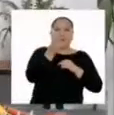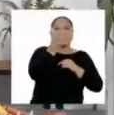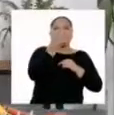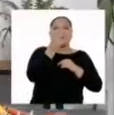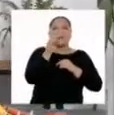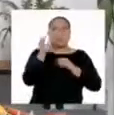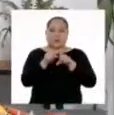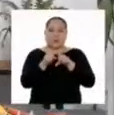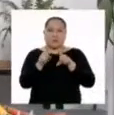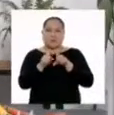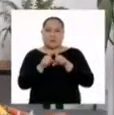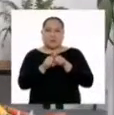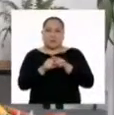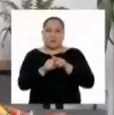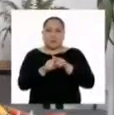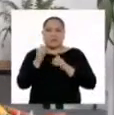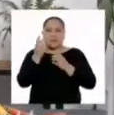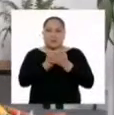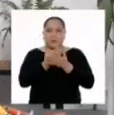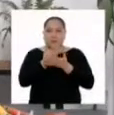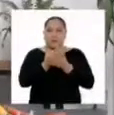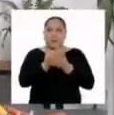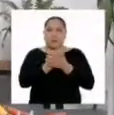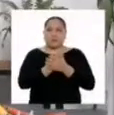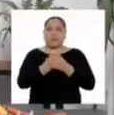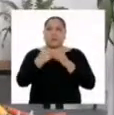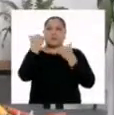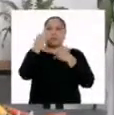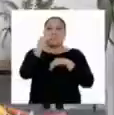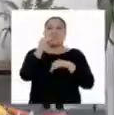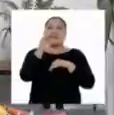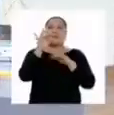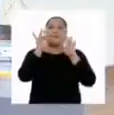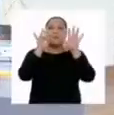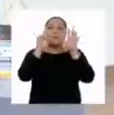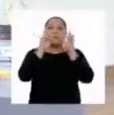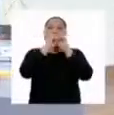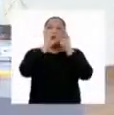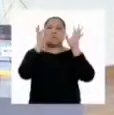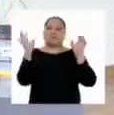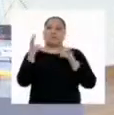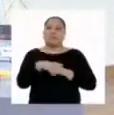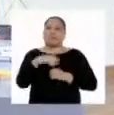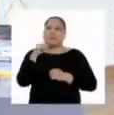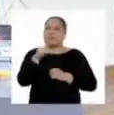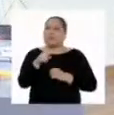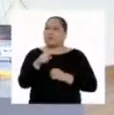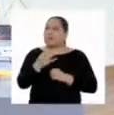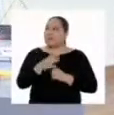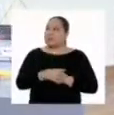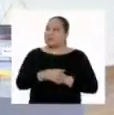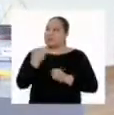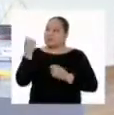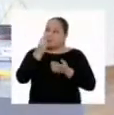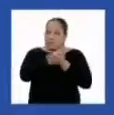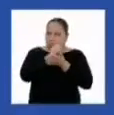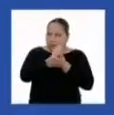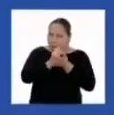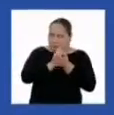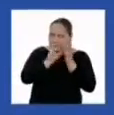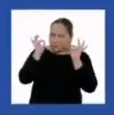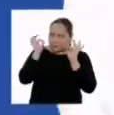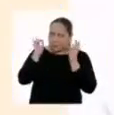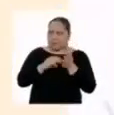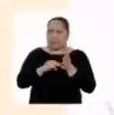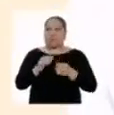y el séptimo día también. Su experimento tendrá un tiempo de siete días. Entonces, nuestro registro son solo anotaciones.